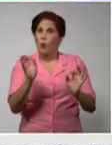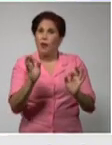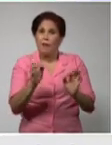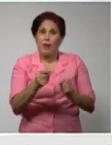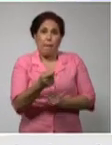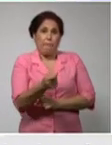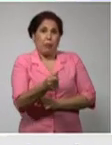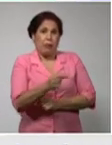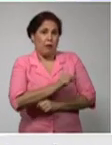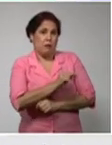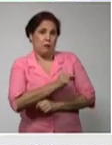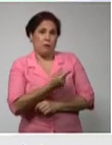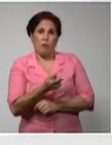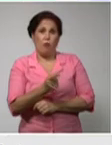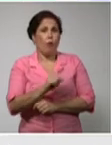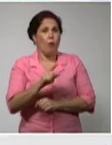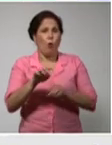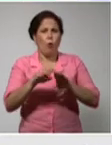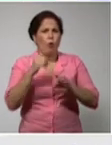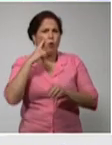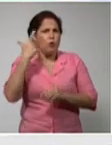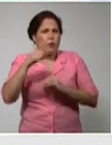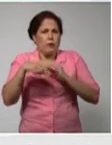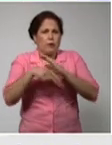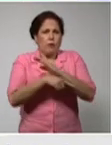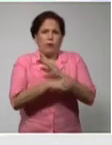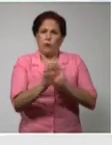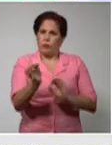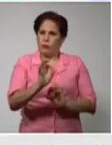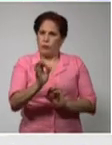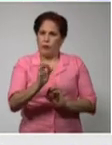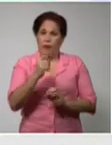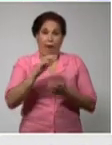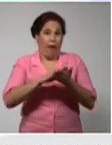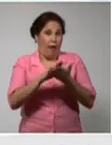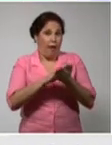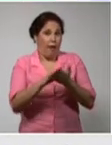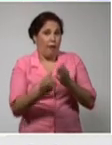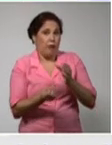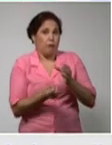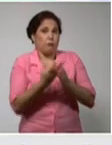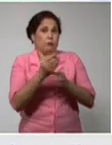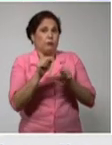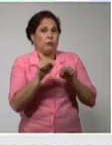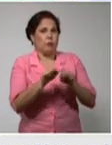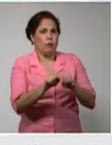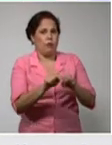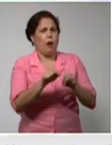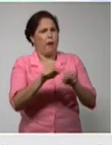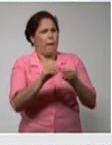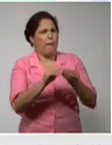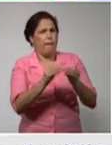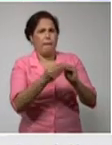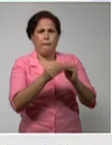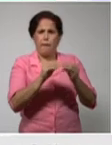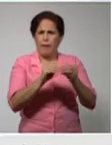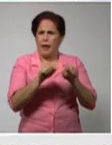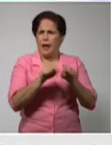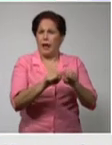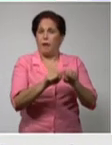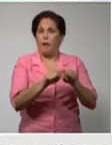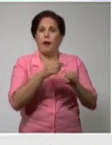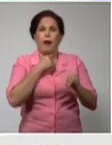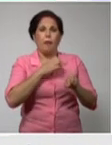en el mundo que se conoció por mi bebé que no se sabía nada que inicialmente se asoció con cuadros